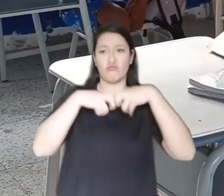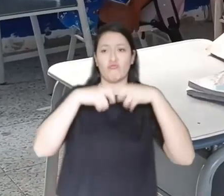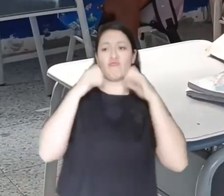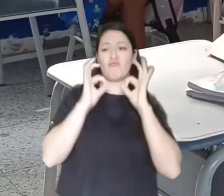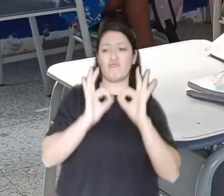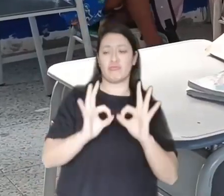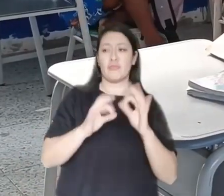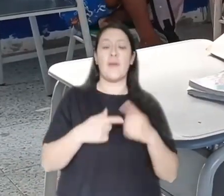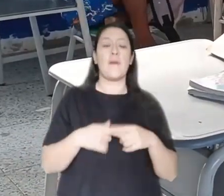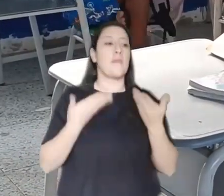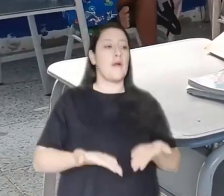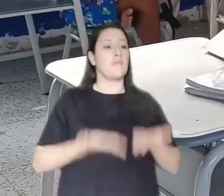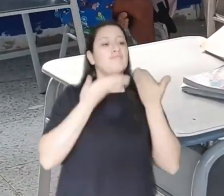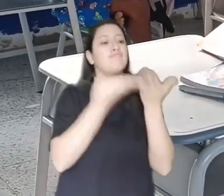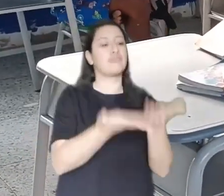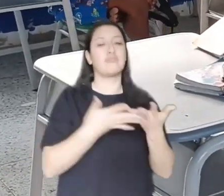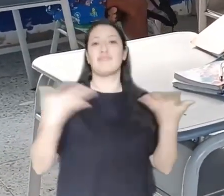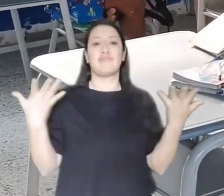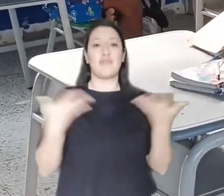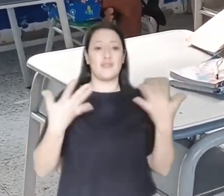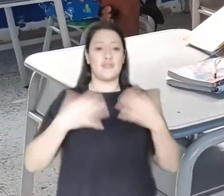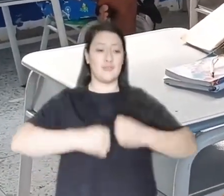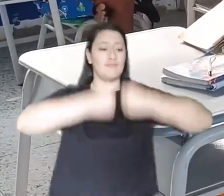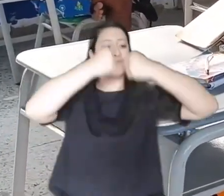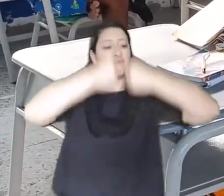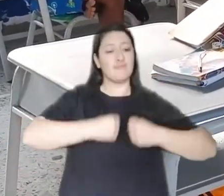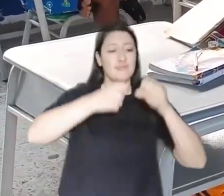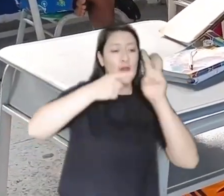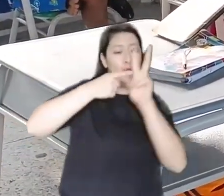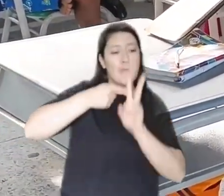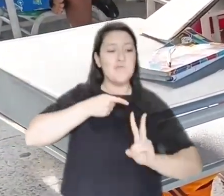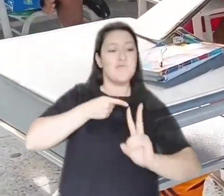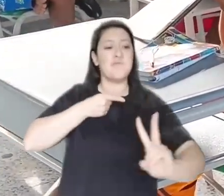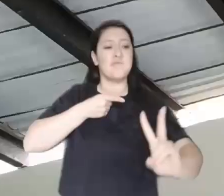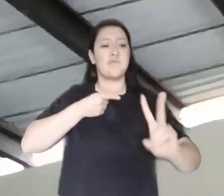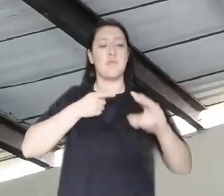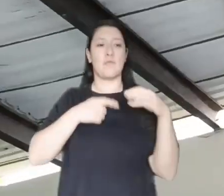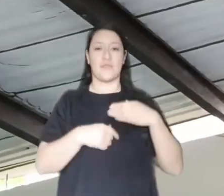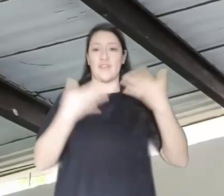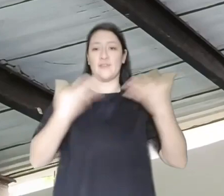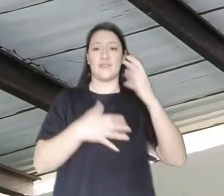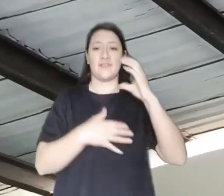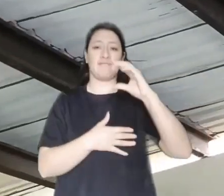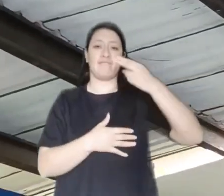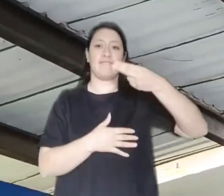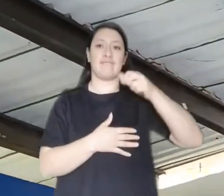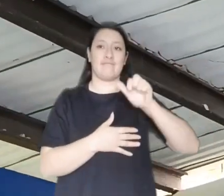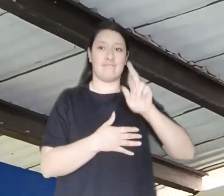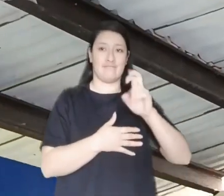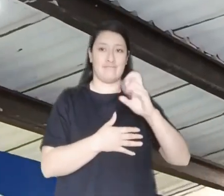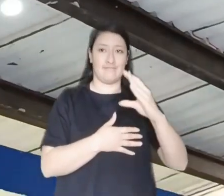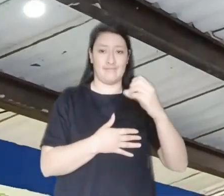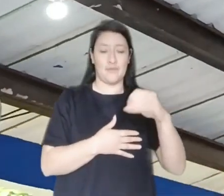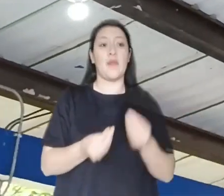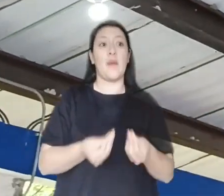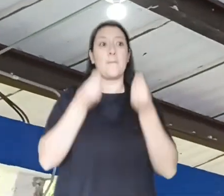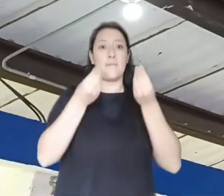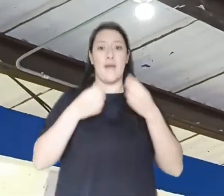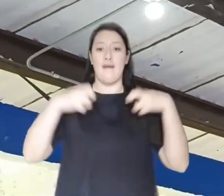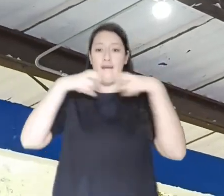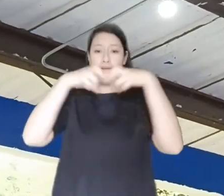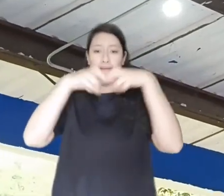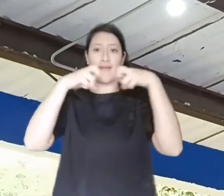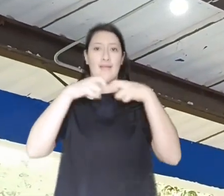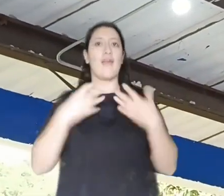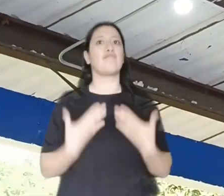beneficiar a 52 niños y a la profesora de esta institución. Te va a prestar servicio de energía